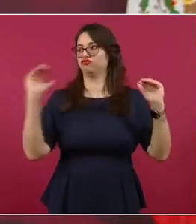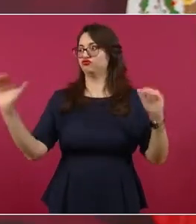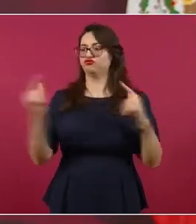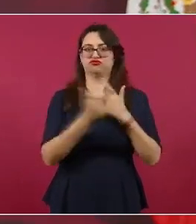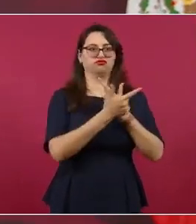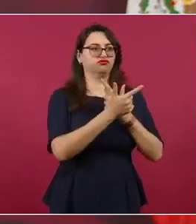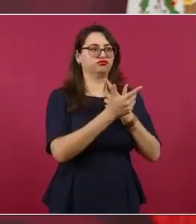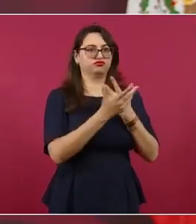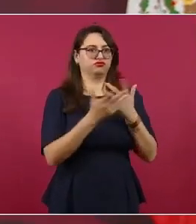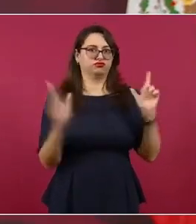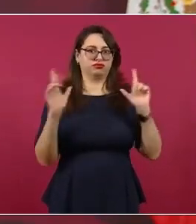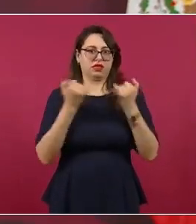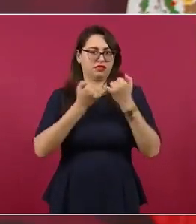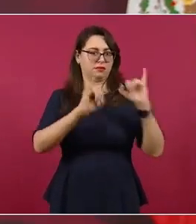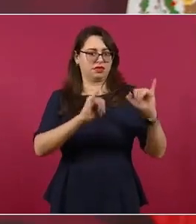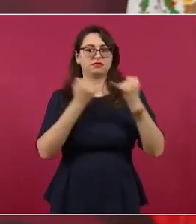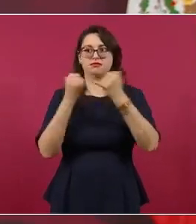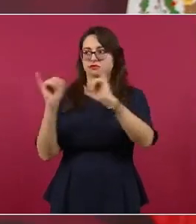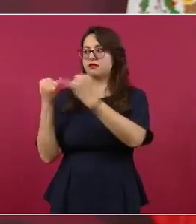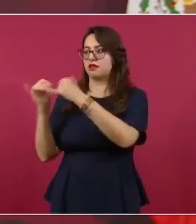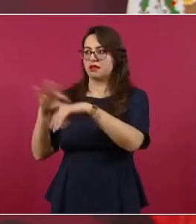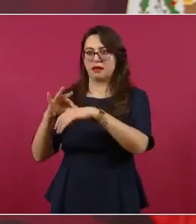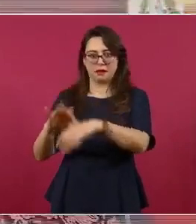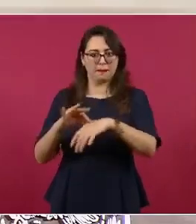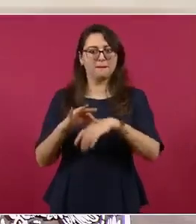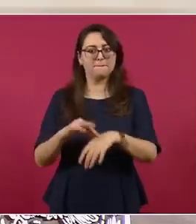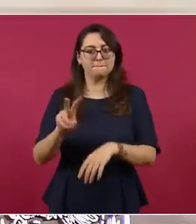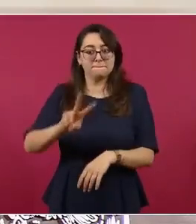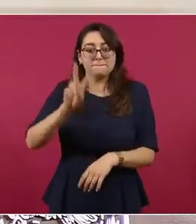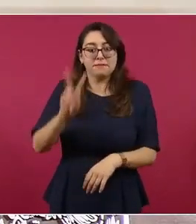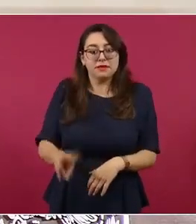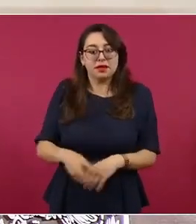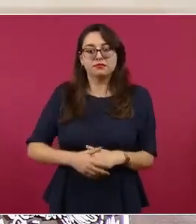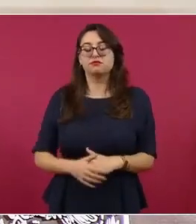a delincuentes,